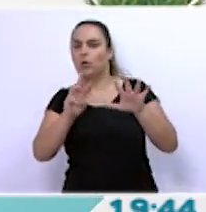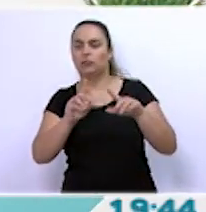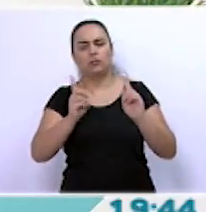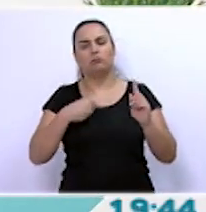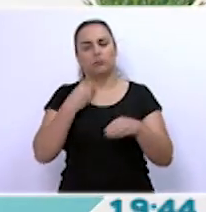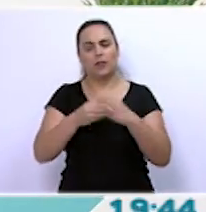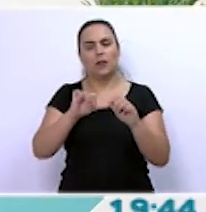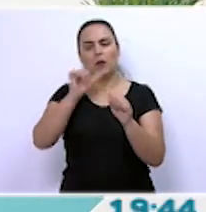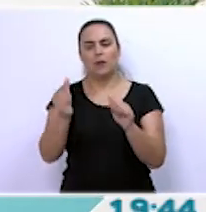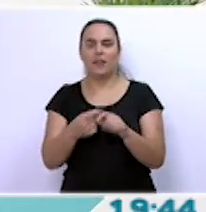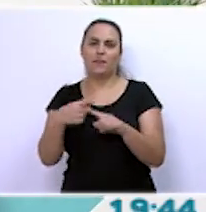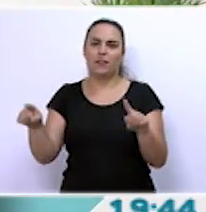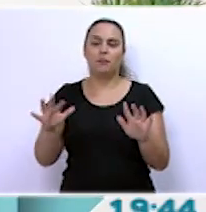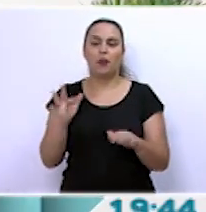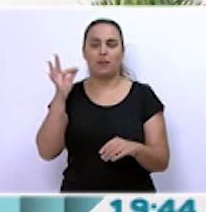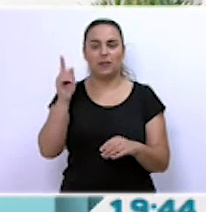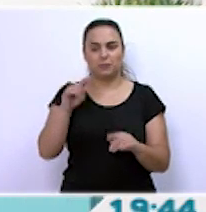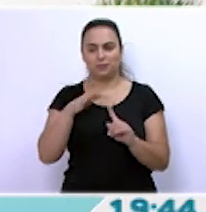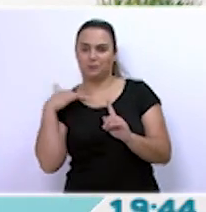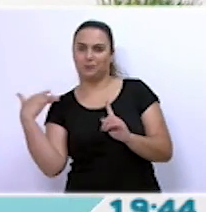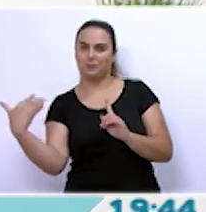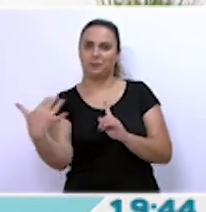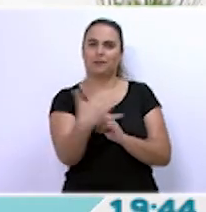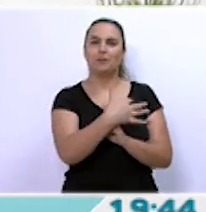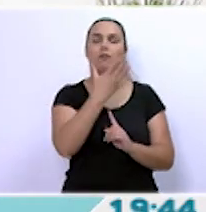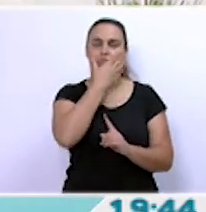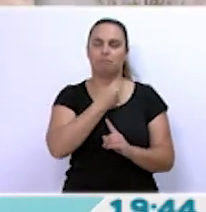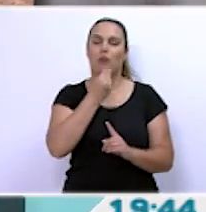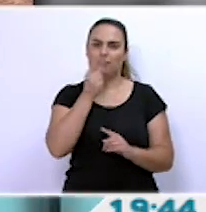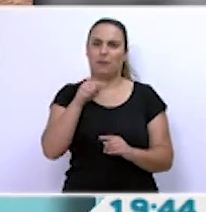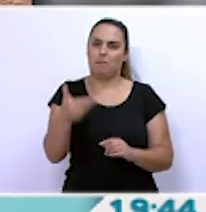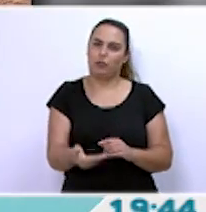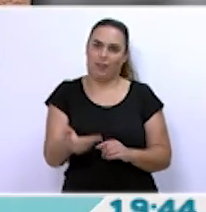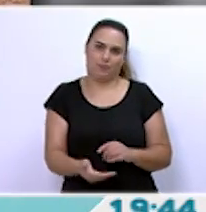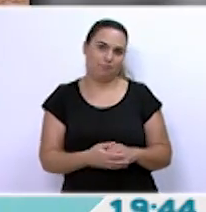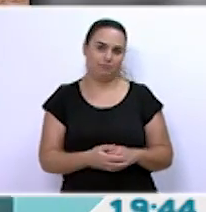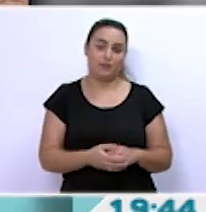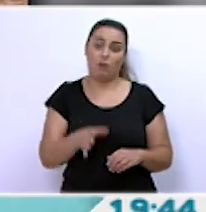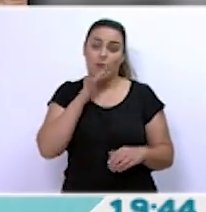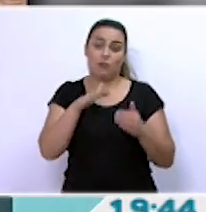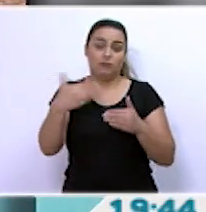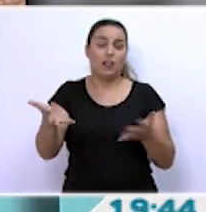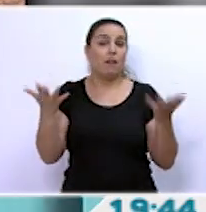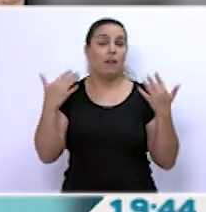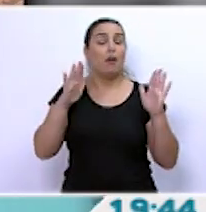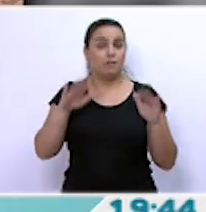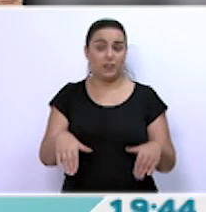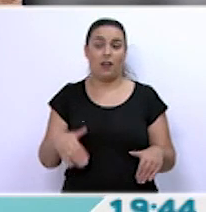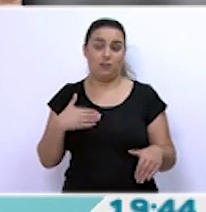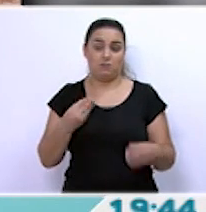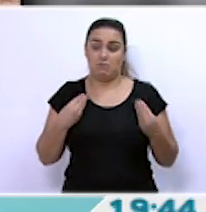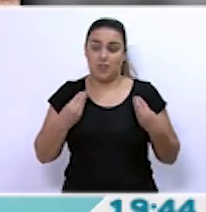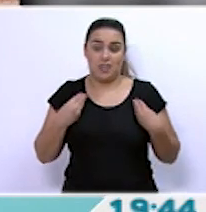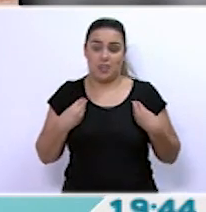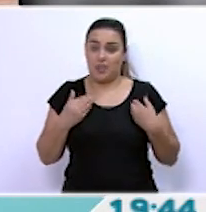piscinas un poquito diferentes, pero además rodearlas también de paisaje, que creo que es importante. Porque realmente los exteriores es donde pasamos gran parte de nuestra